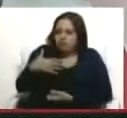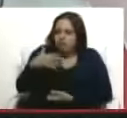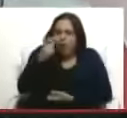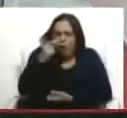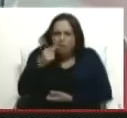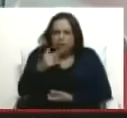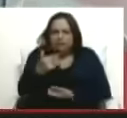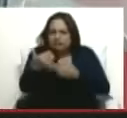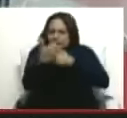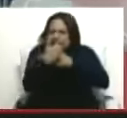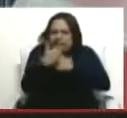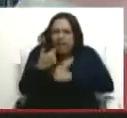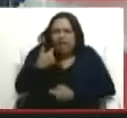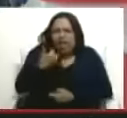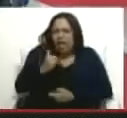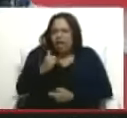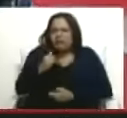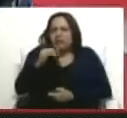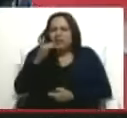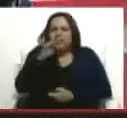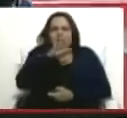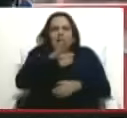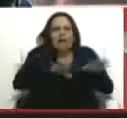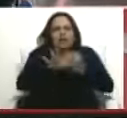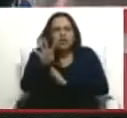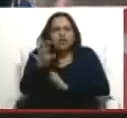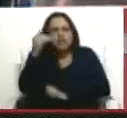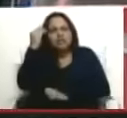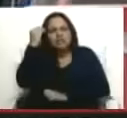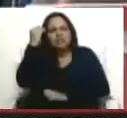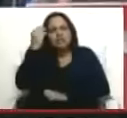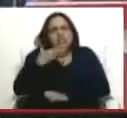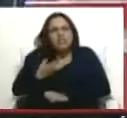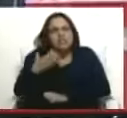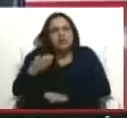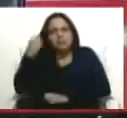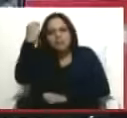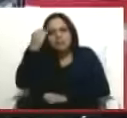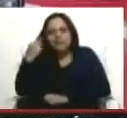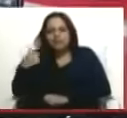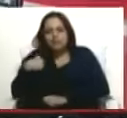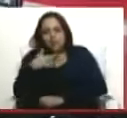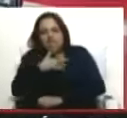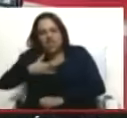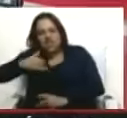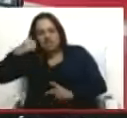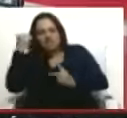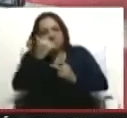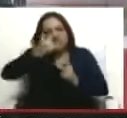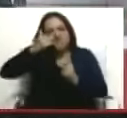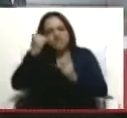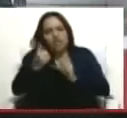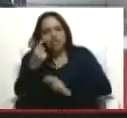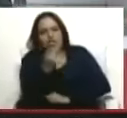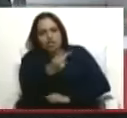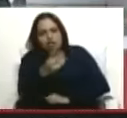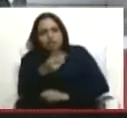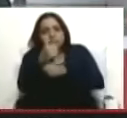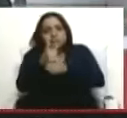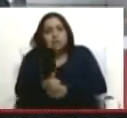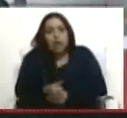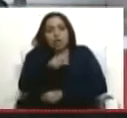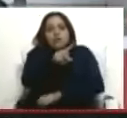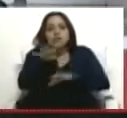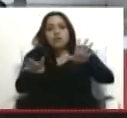14 de diciembre en adelante, en su mente estuvo la idea de matarlos a los dos. Esperó el 19 de enero del año 2015,